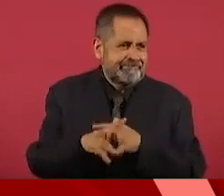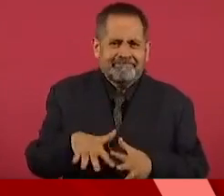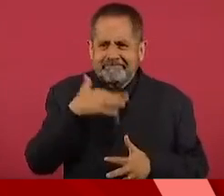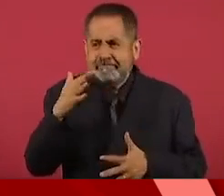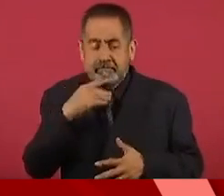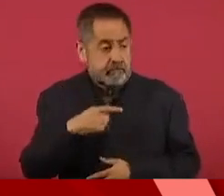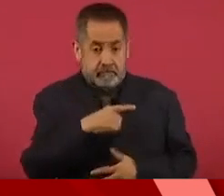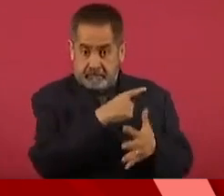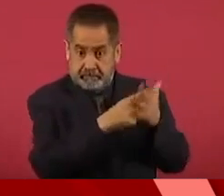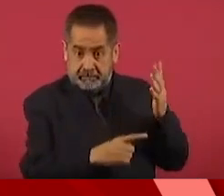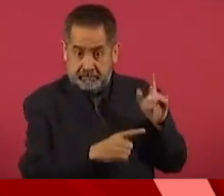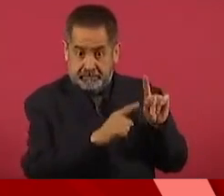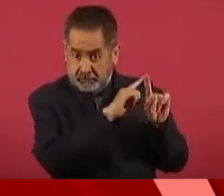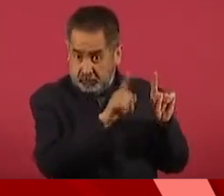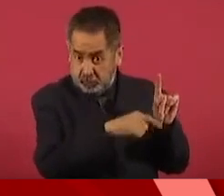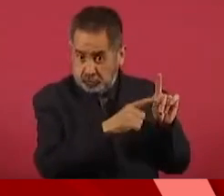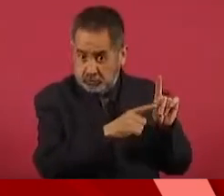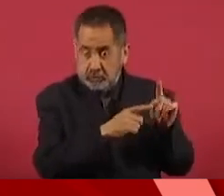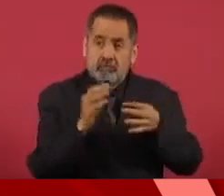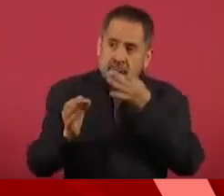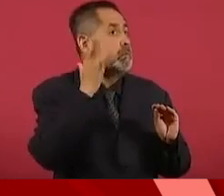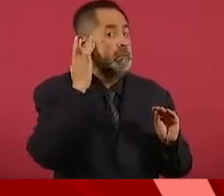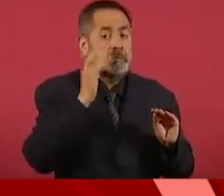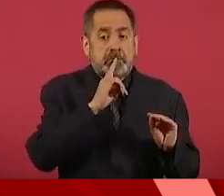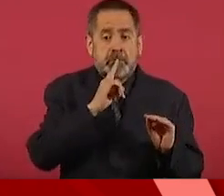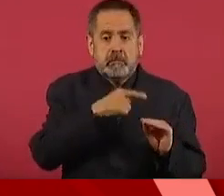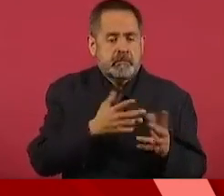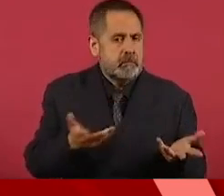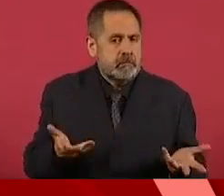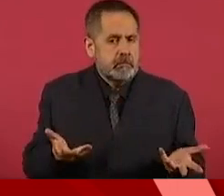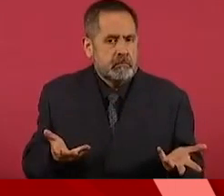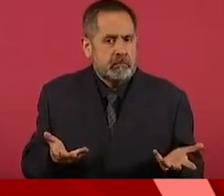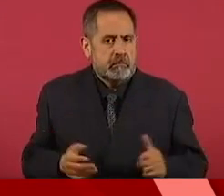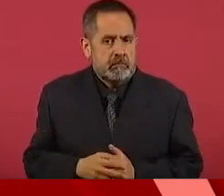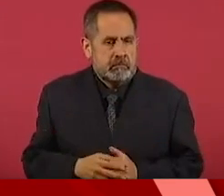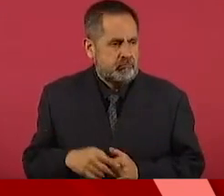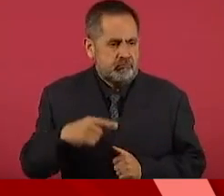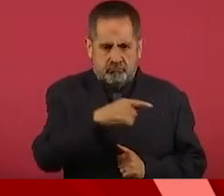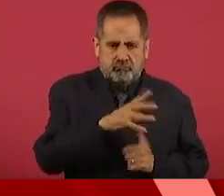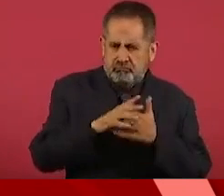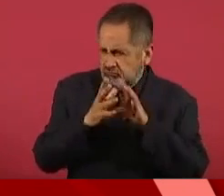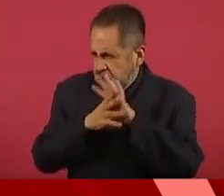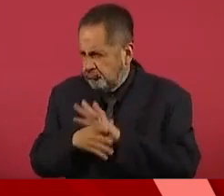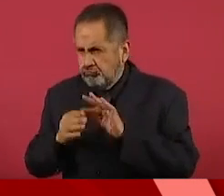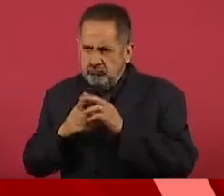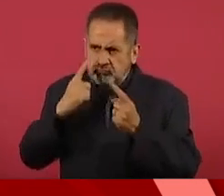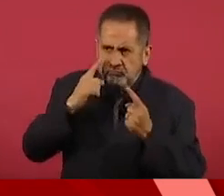han hecho ellos un análisis. Uno,